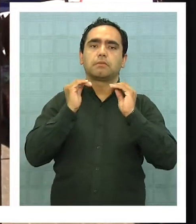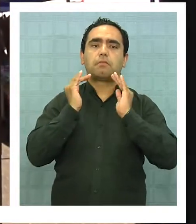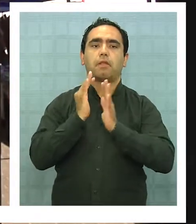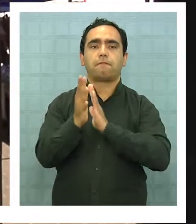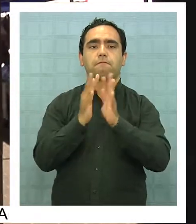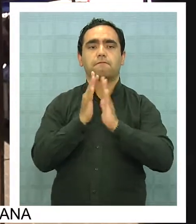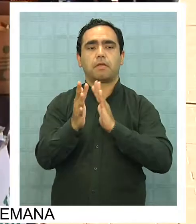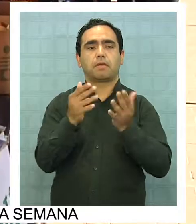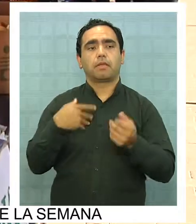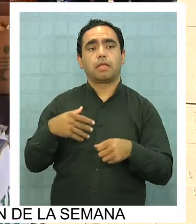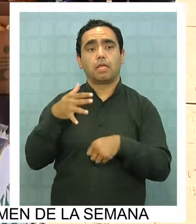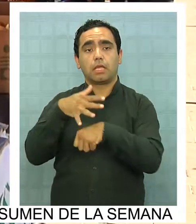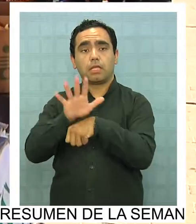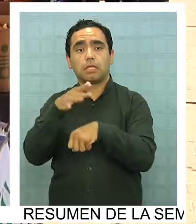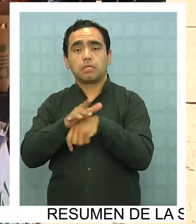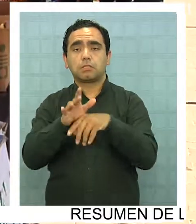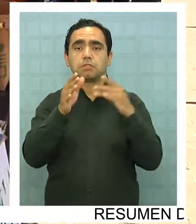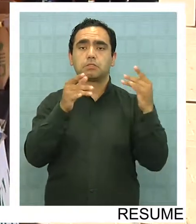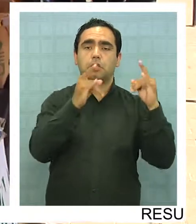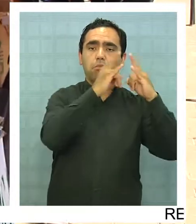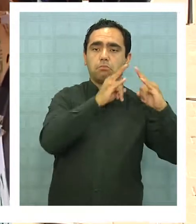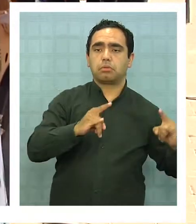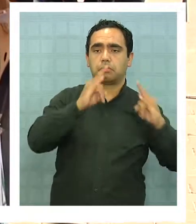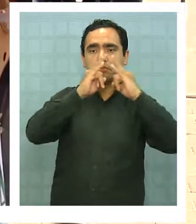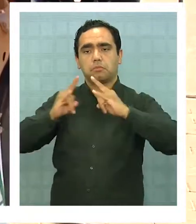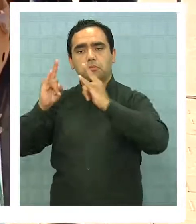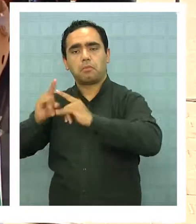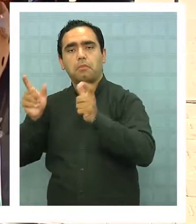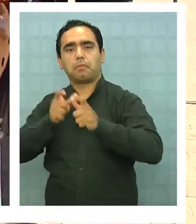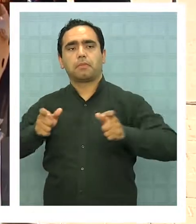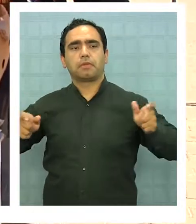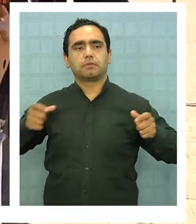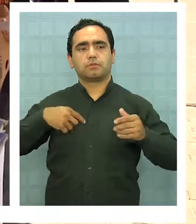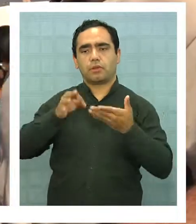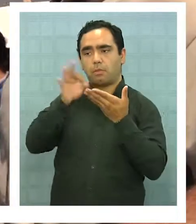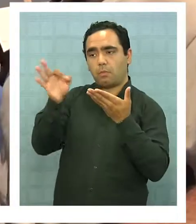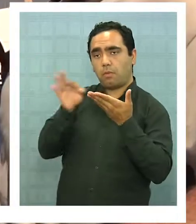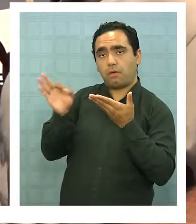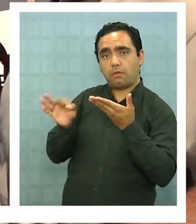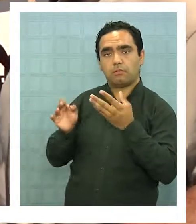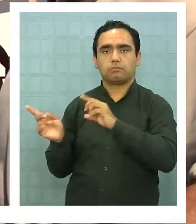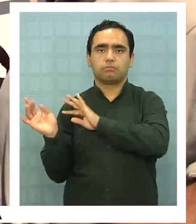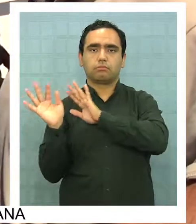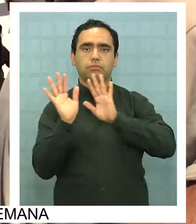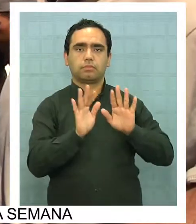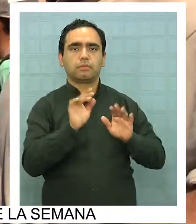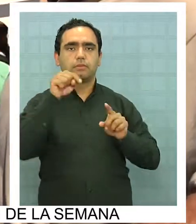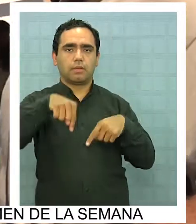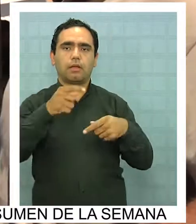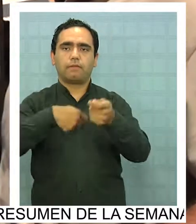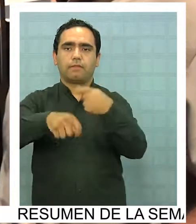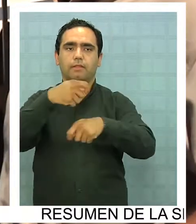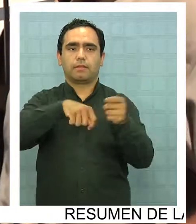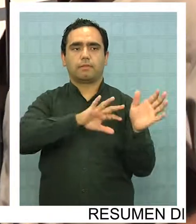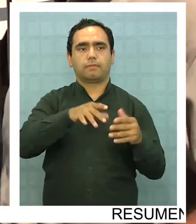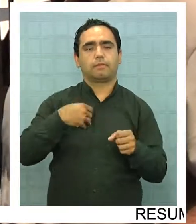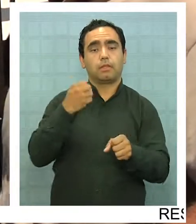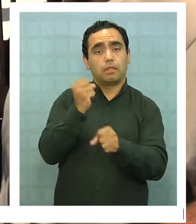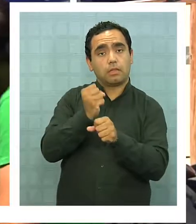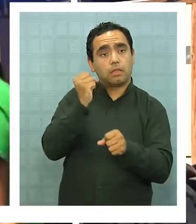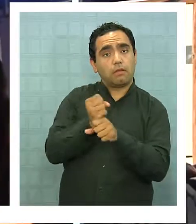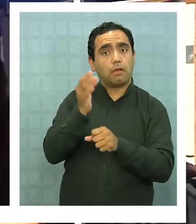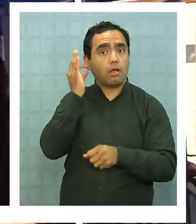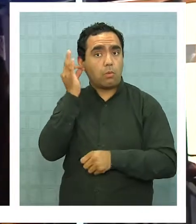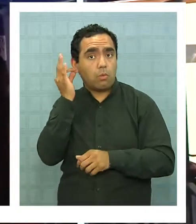que reunió a 15 microproductores de diferentes zonas rurales de la región. El objetivo es difundir el trabajo de las mujeres